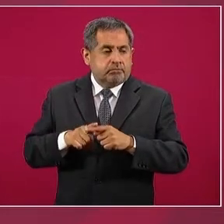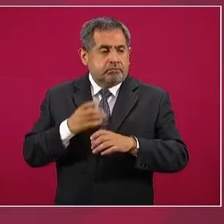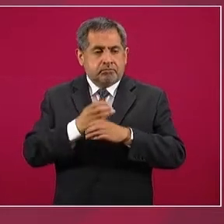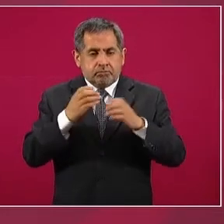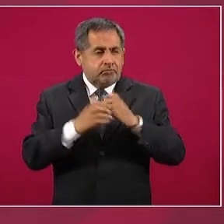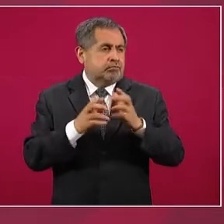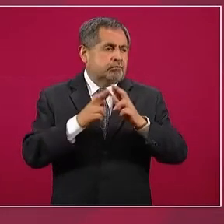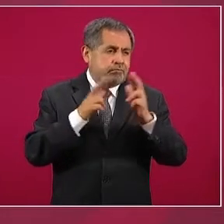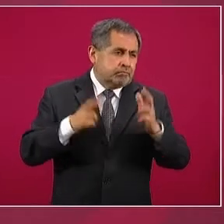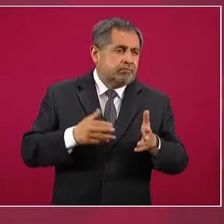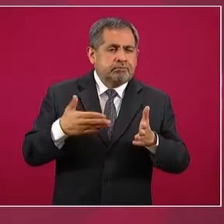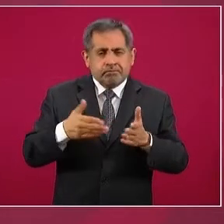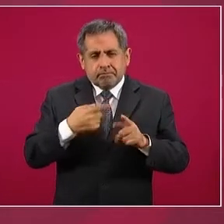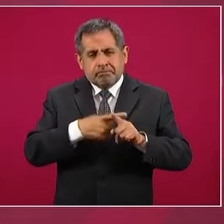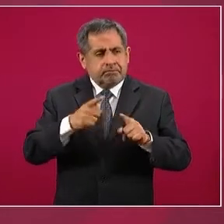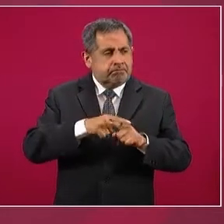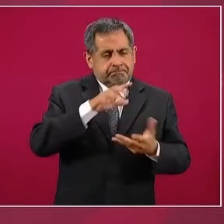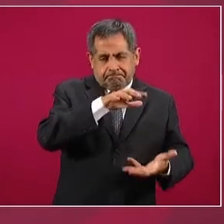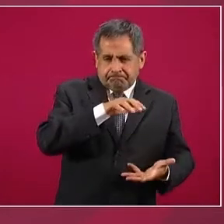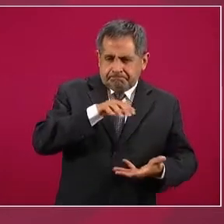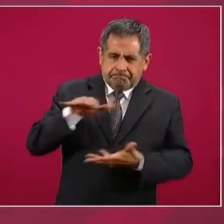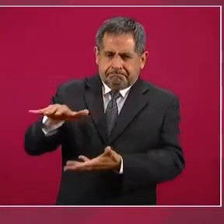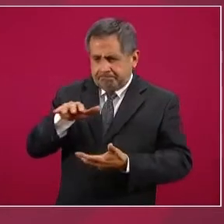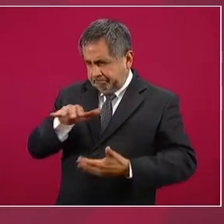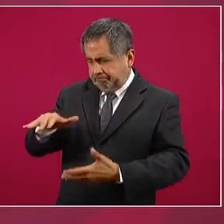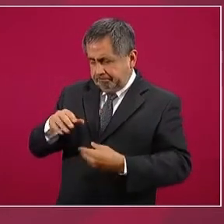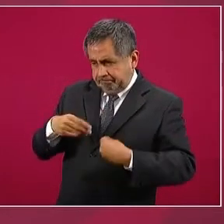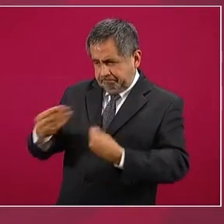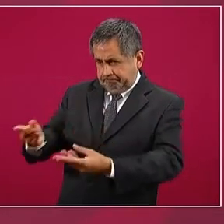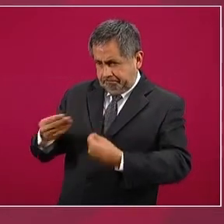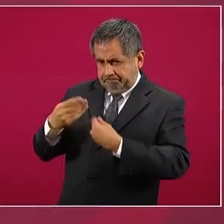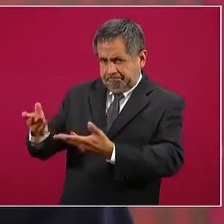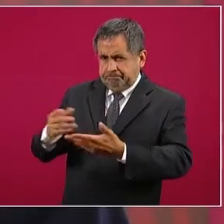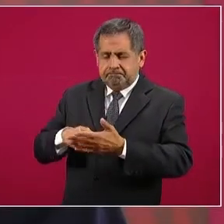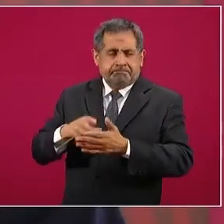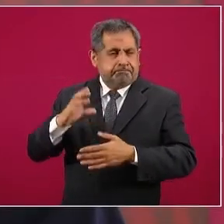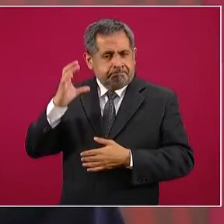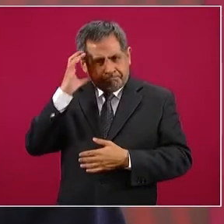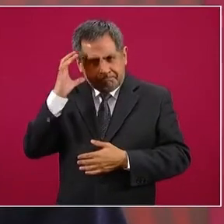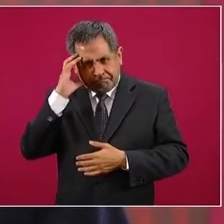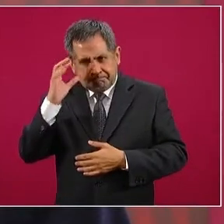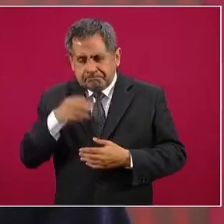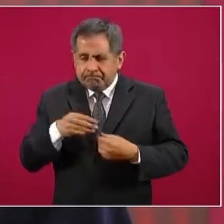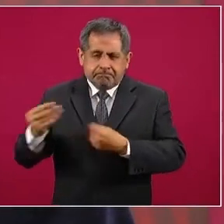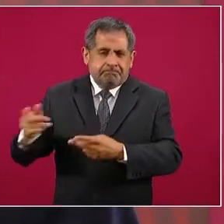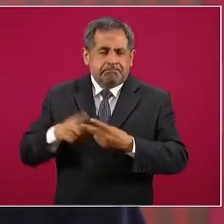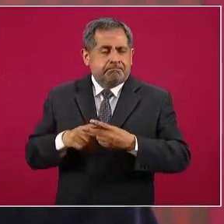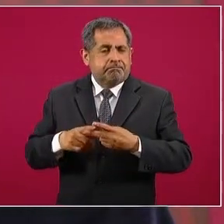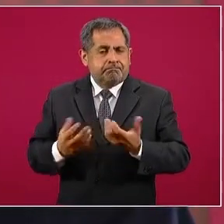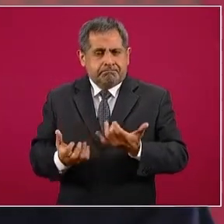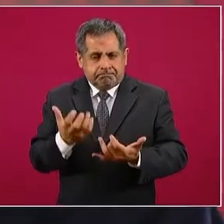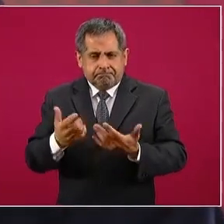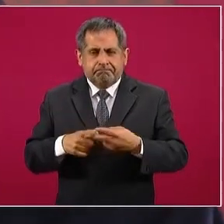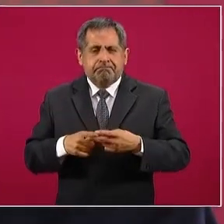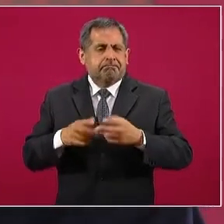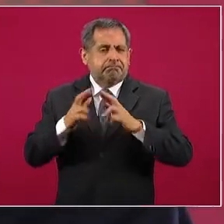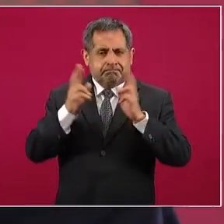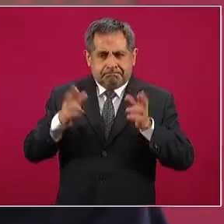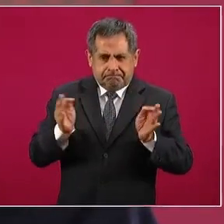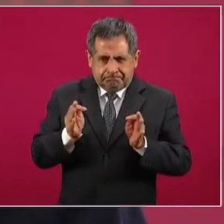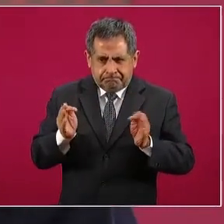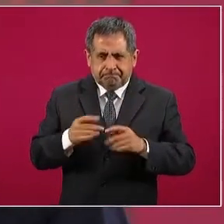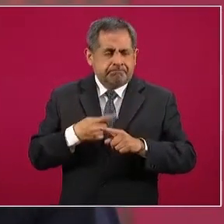domésticos, camas, estufas, refrigeradores,